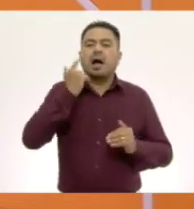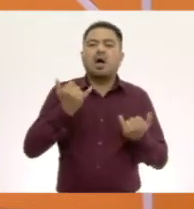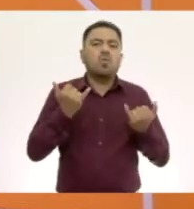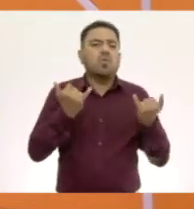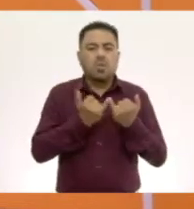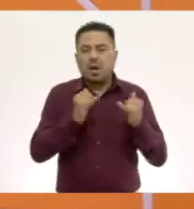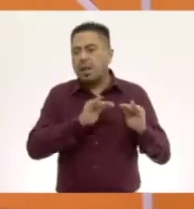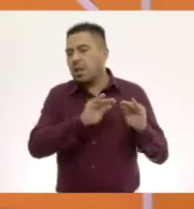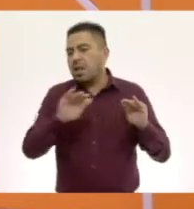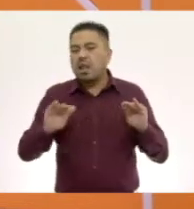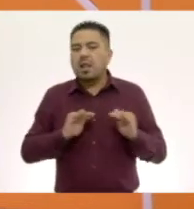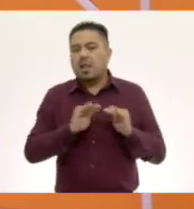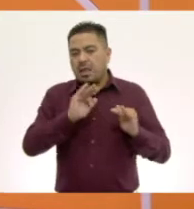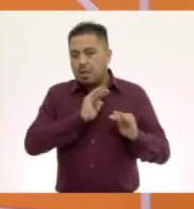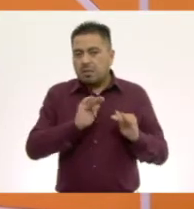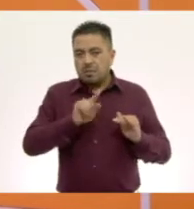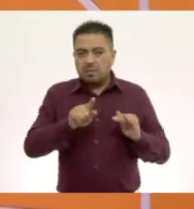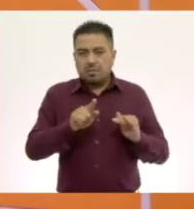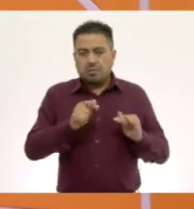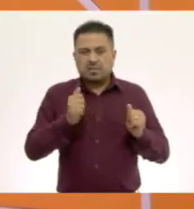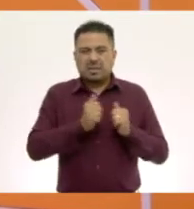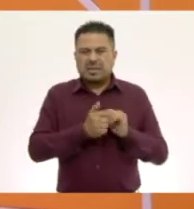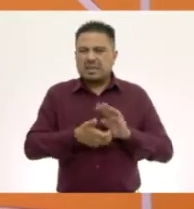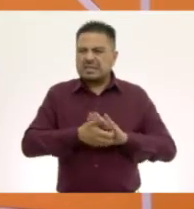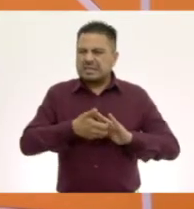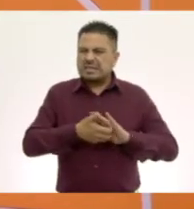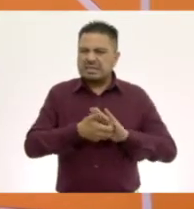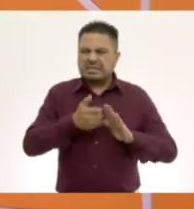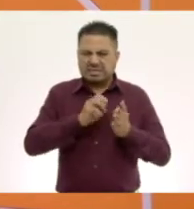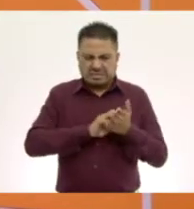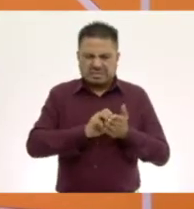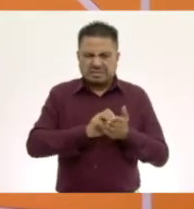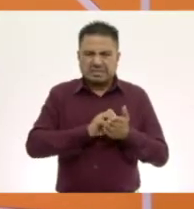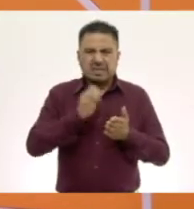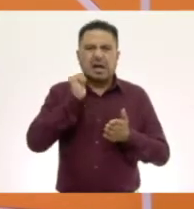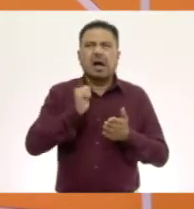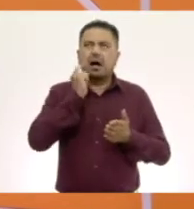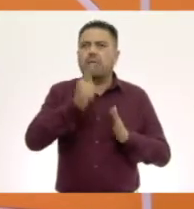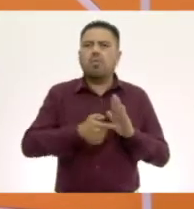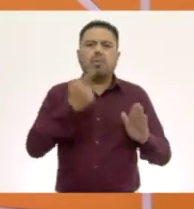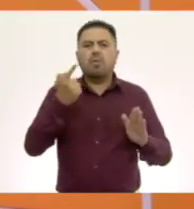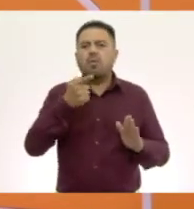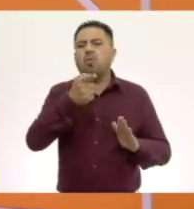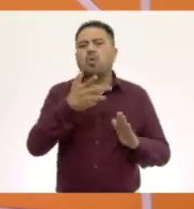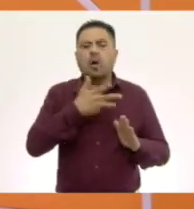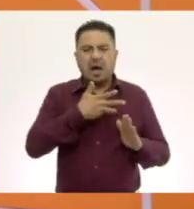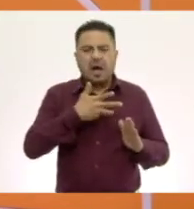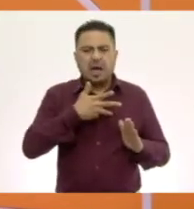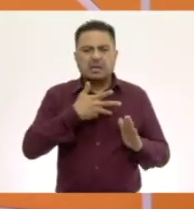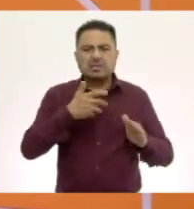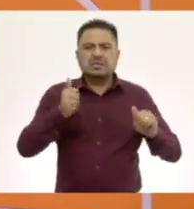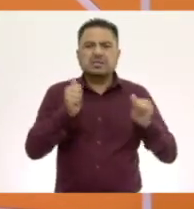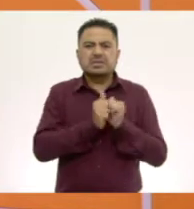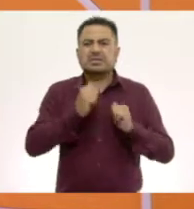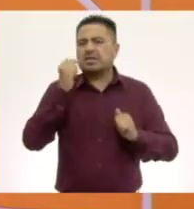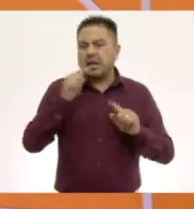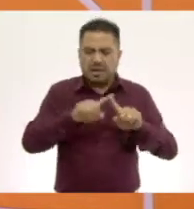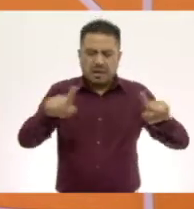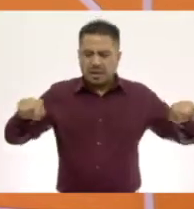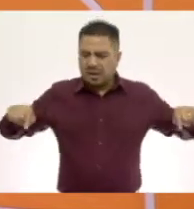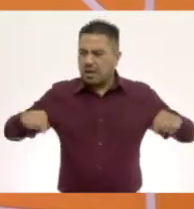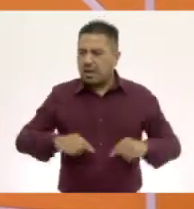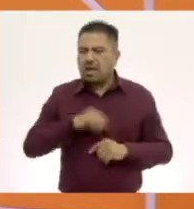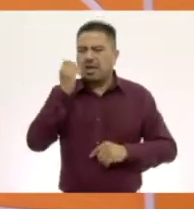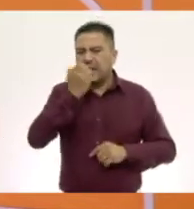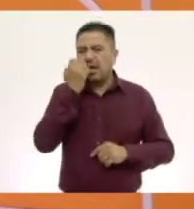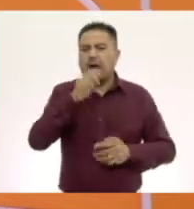igual. Que raspe. ¿Alguna vez has estado en el patio de la escuela y te has caído